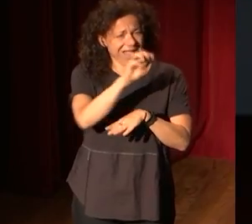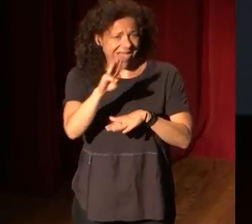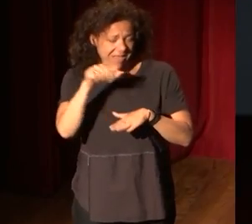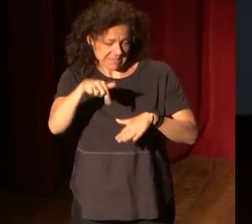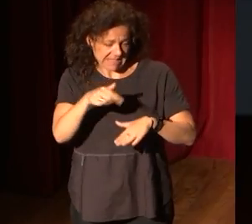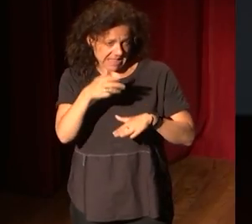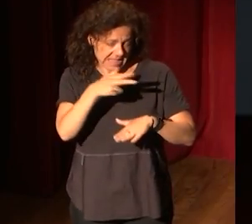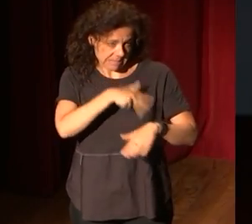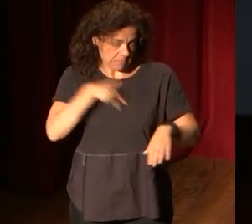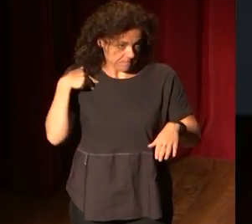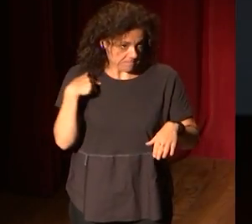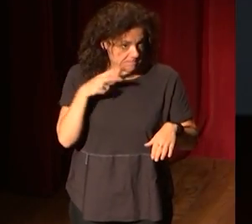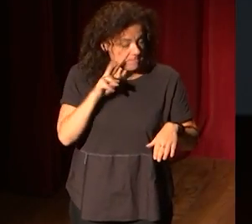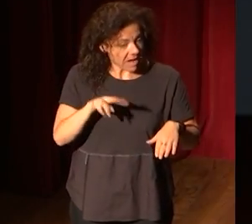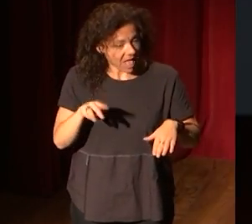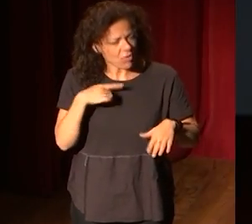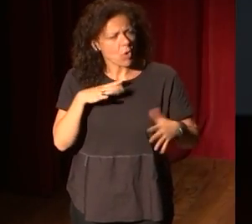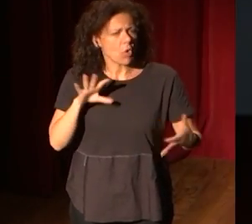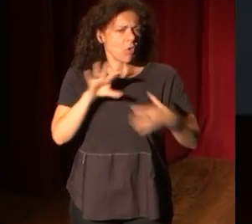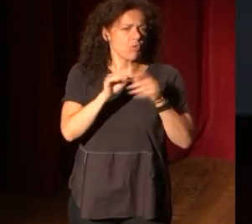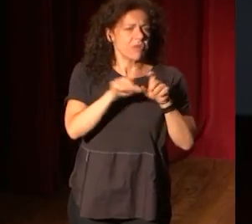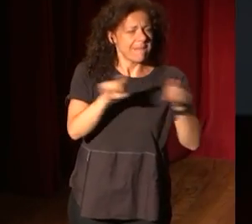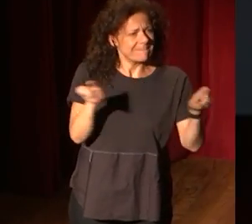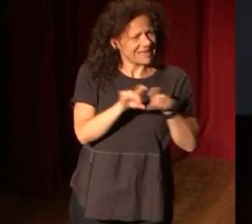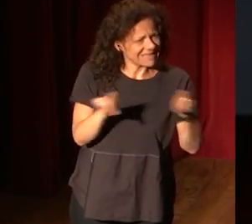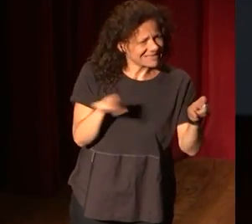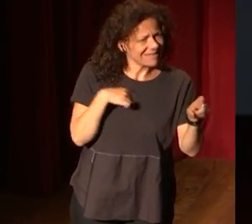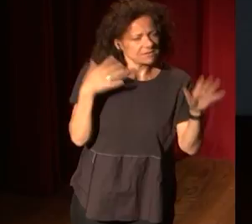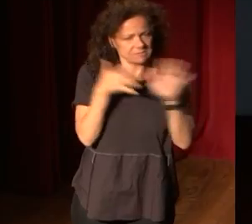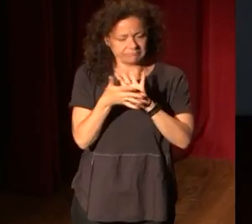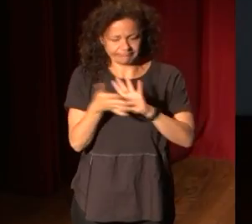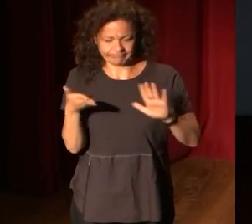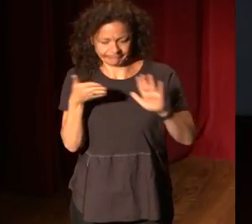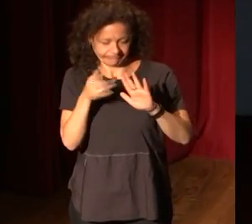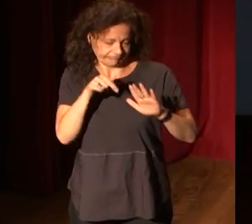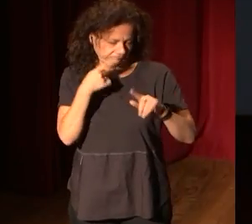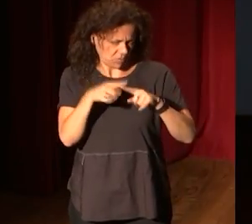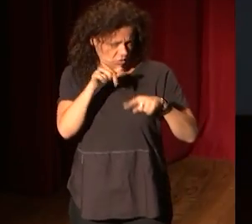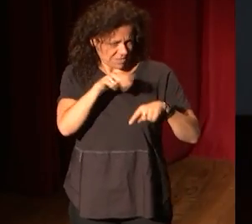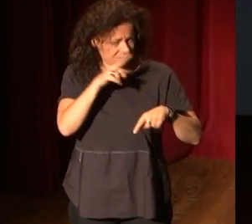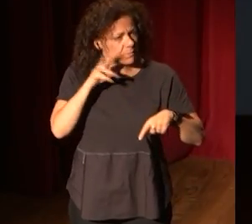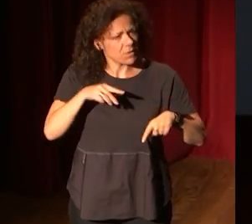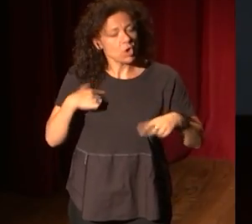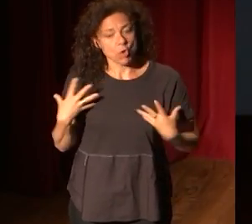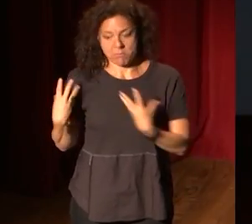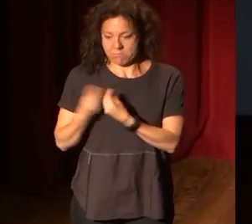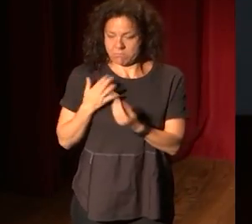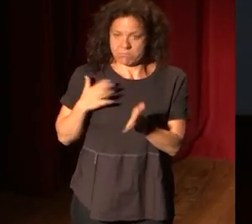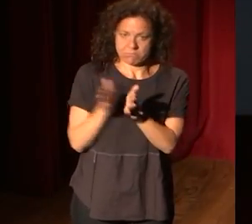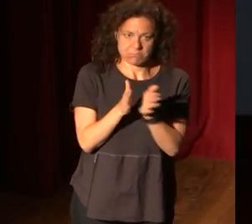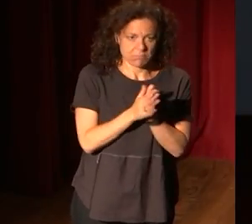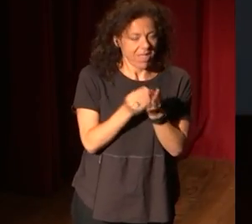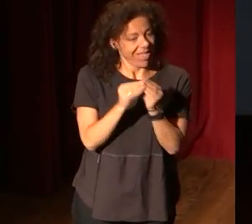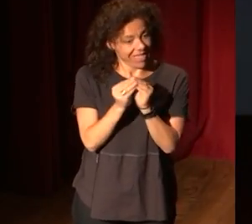Prado y con una empresa, sé, con Canvas, la aplicación del Prado. y yo estaba allí con mis compañeros que habían